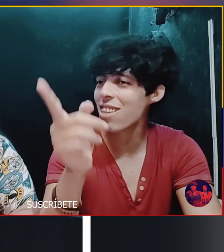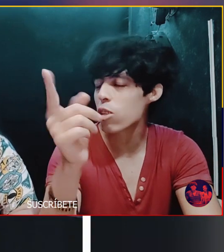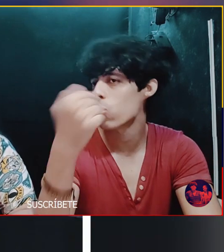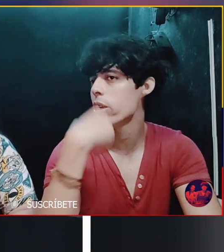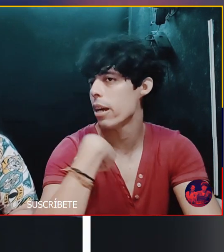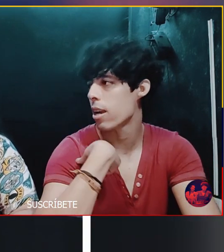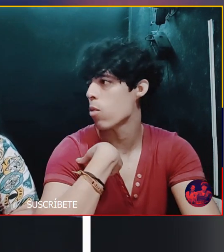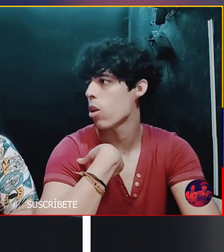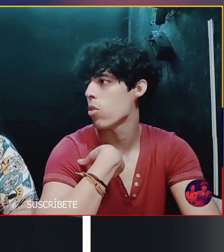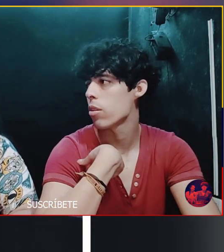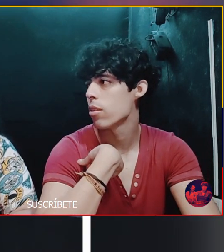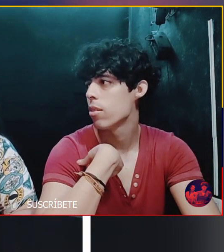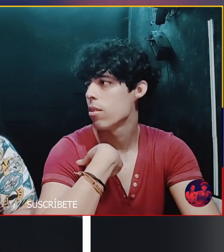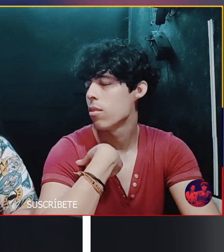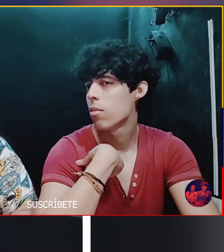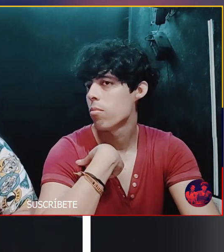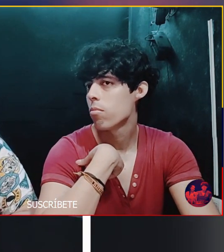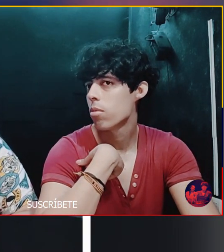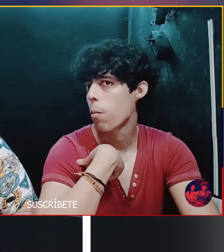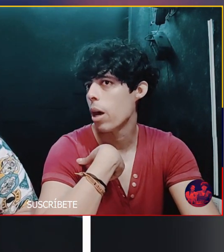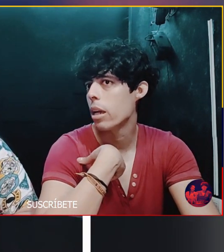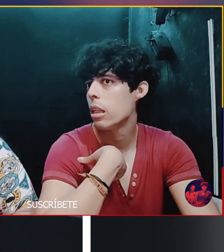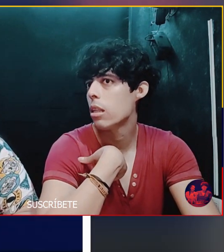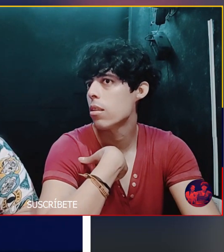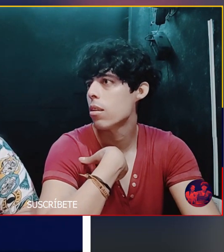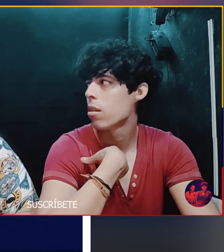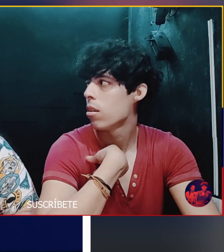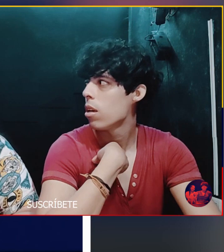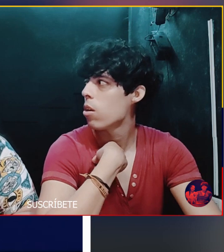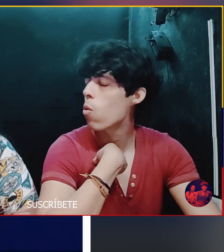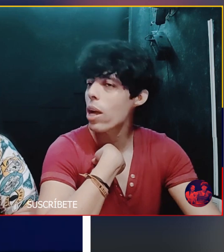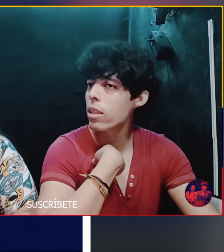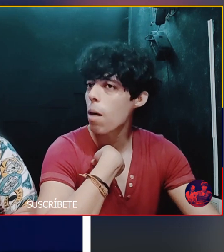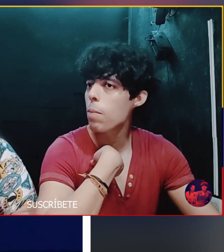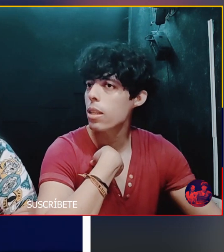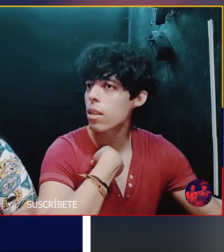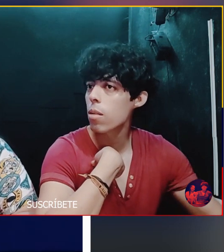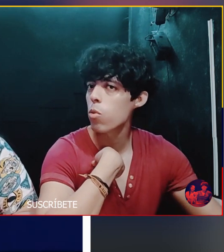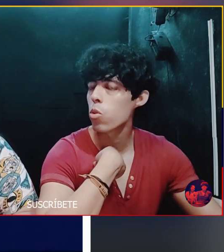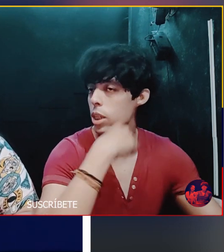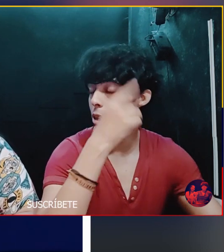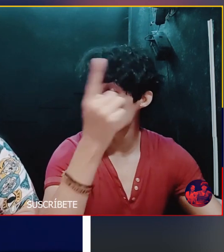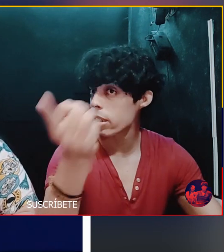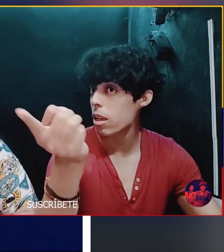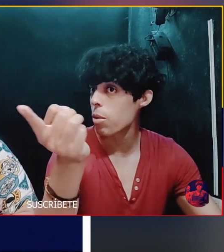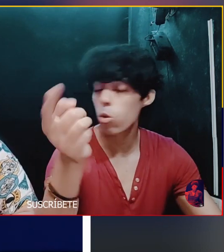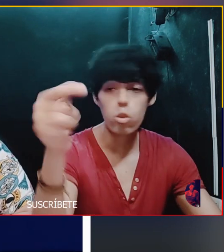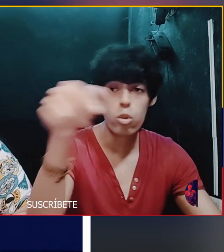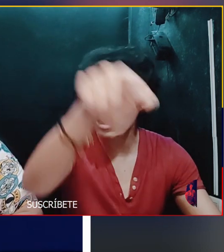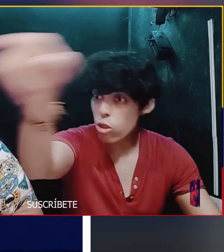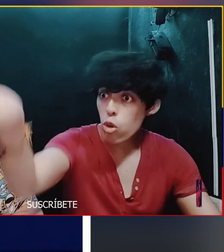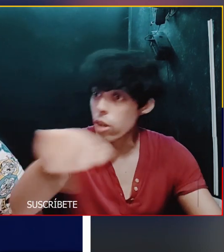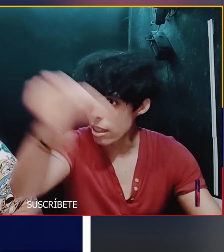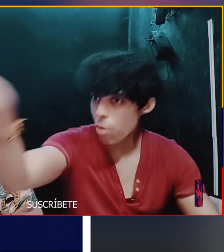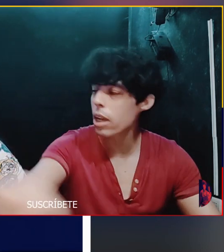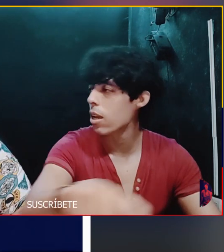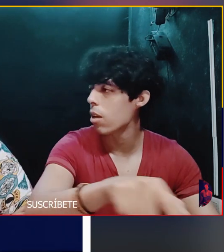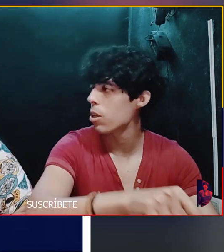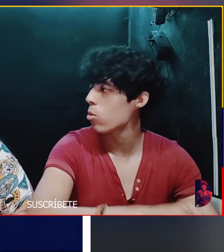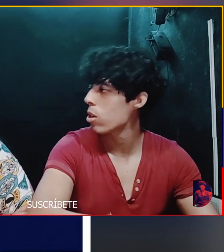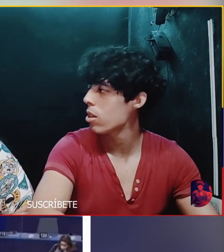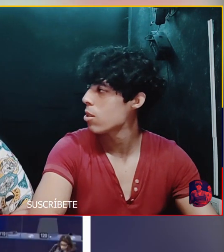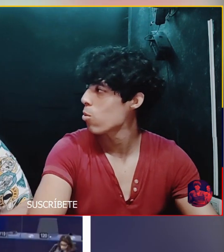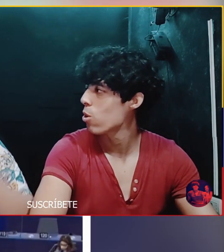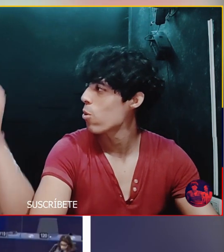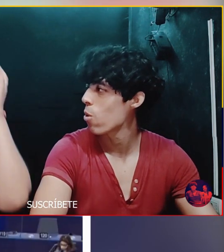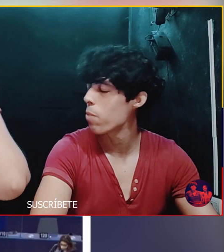pensé Si esto nos llega A qué cuadro Allí no nos han llegado Imagínate En cuántas partes Del mundo Y esto tienen que ver Los toditos Los que estaban